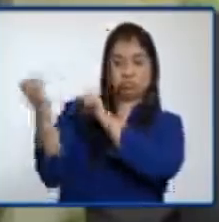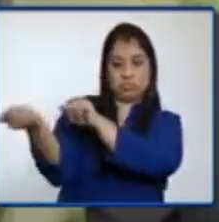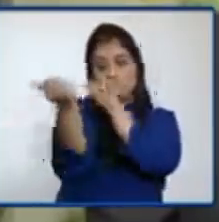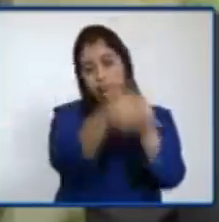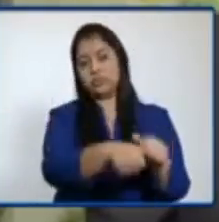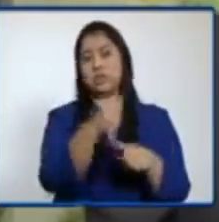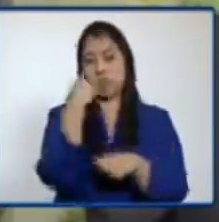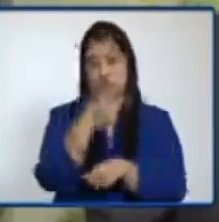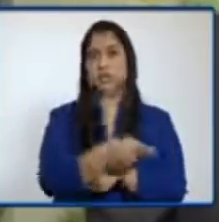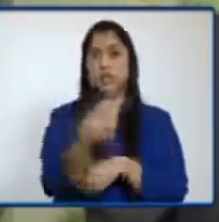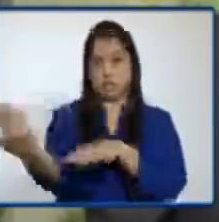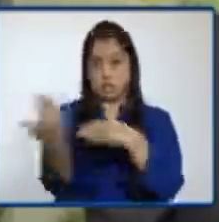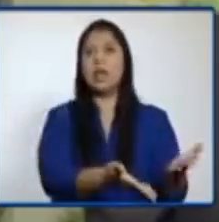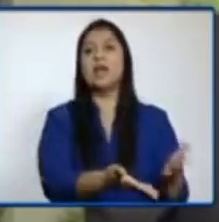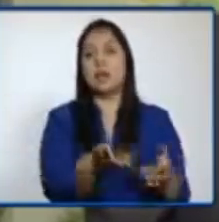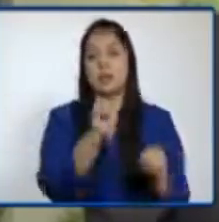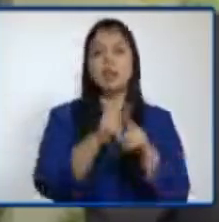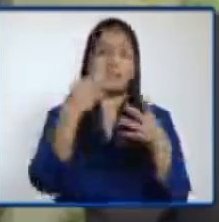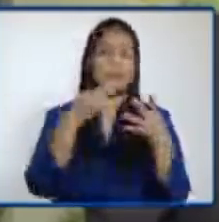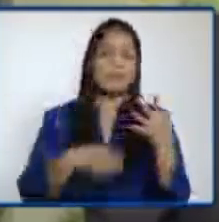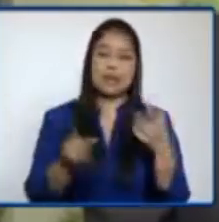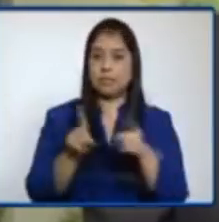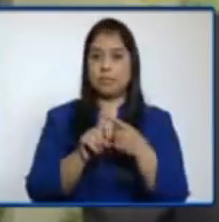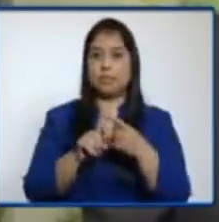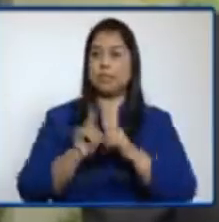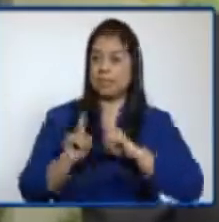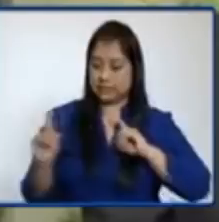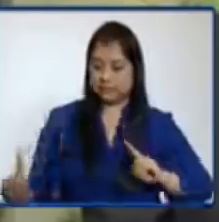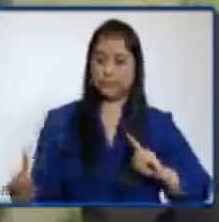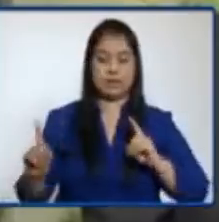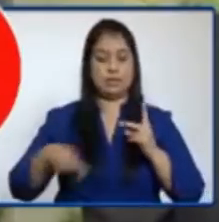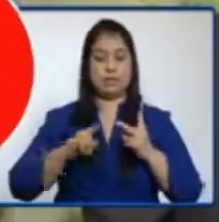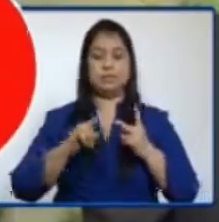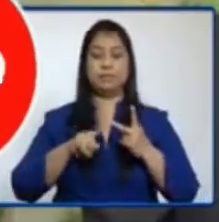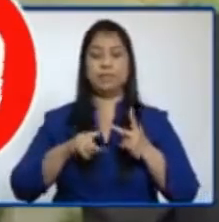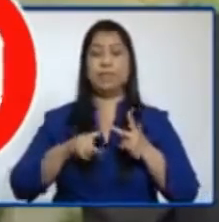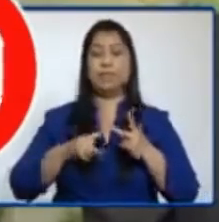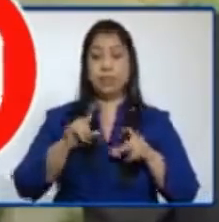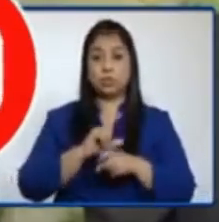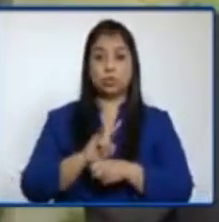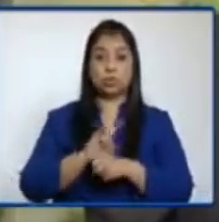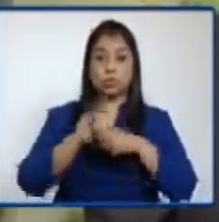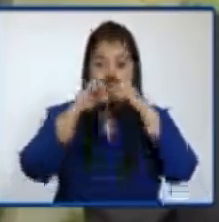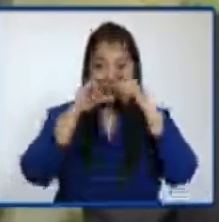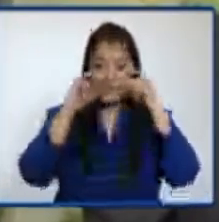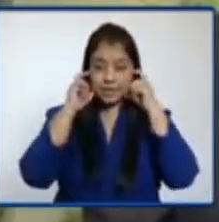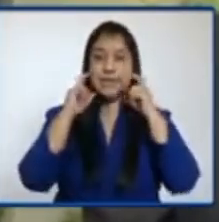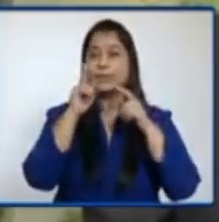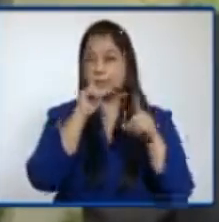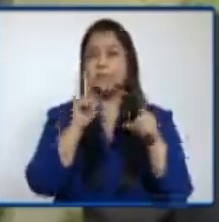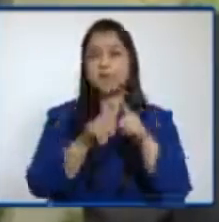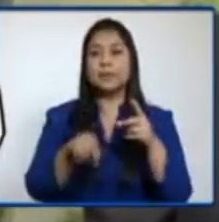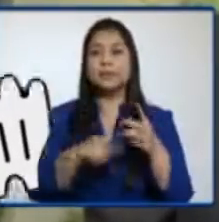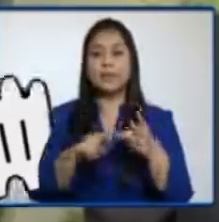insumos. ¿Qué son estos insumos? Ya saben ustedes que existe el distanciamiento, que existan las, el uso de mascarilla obligatorio y en este caso